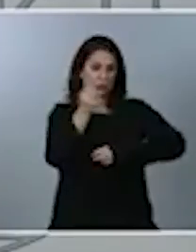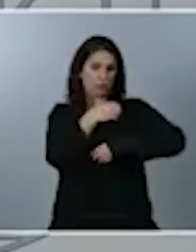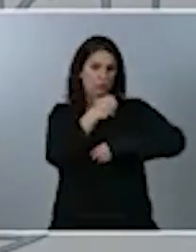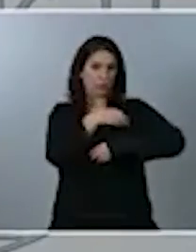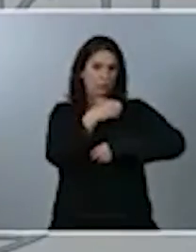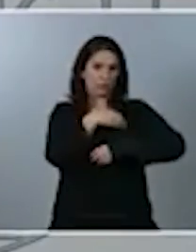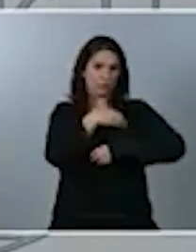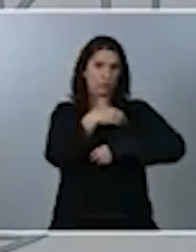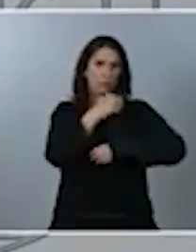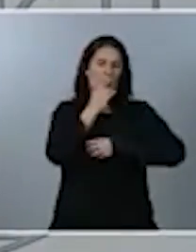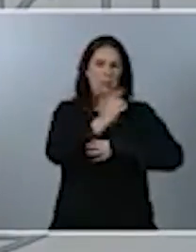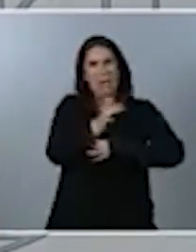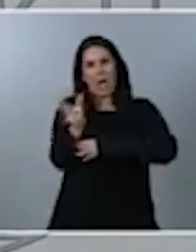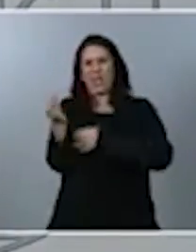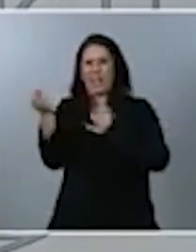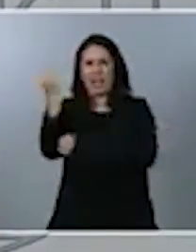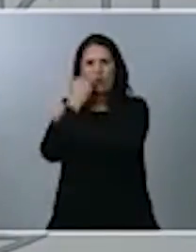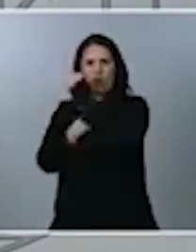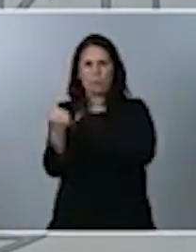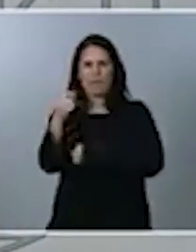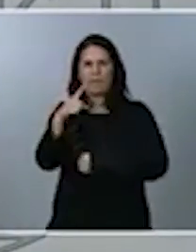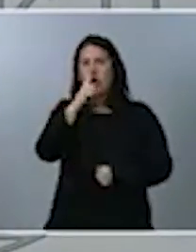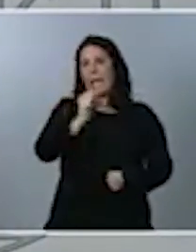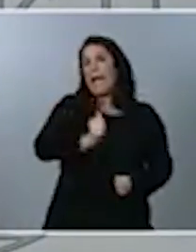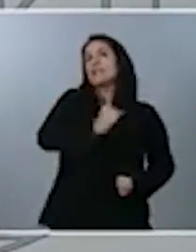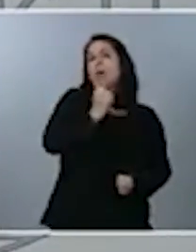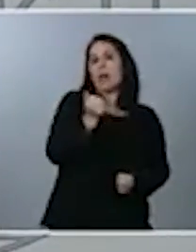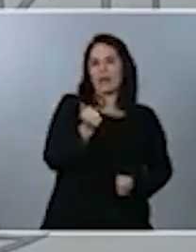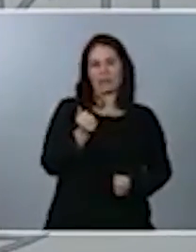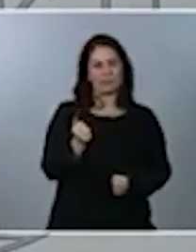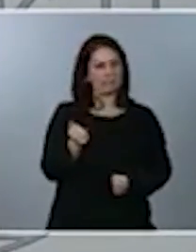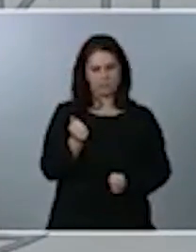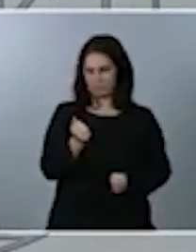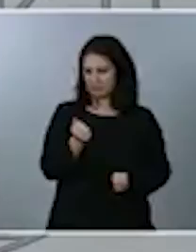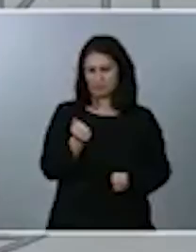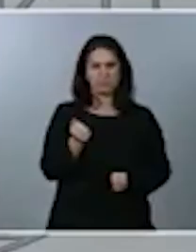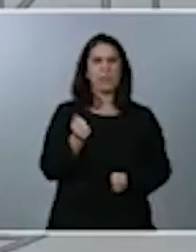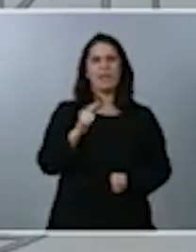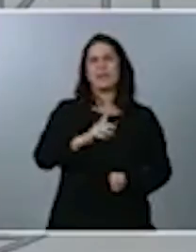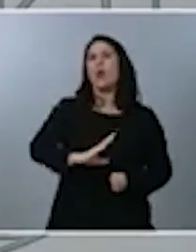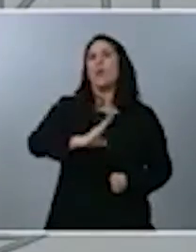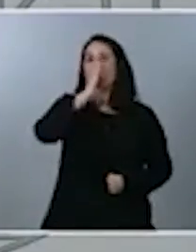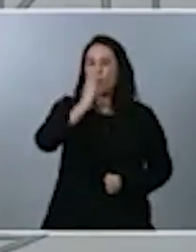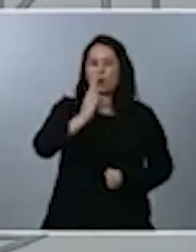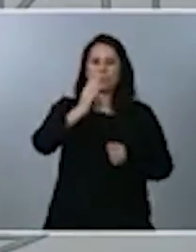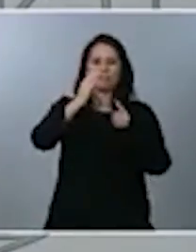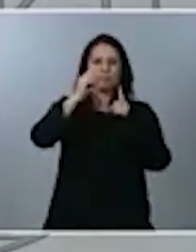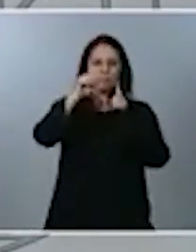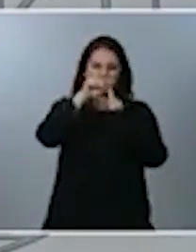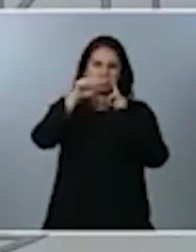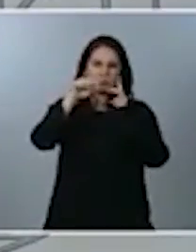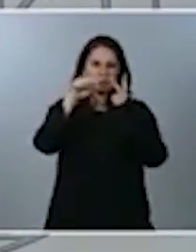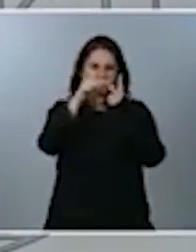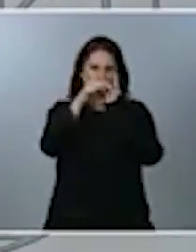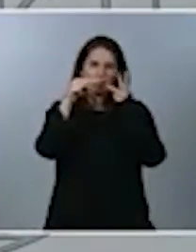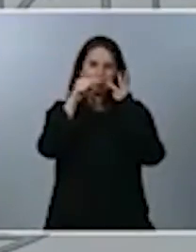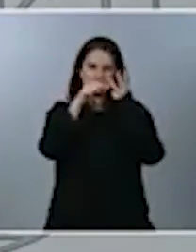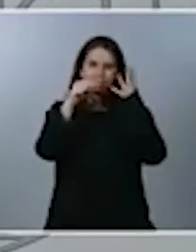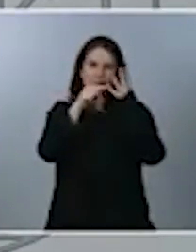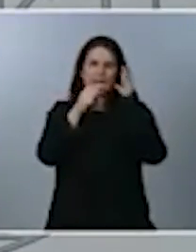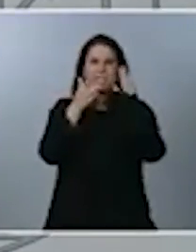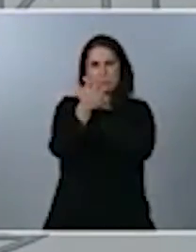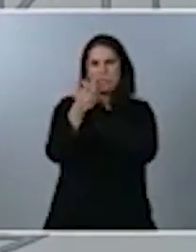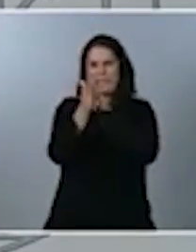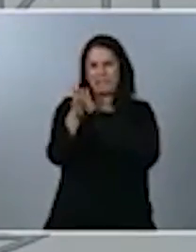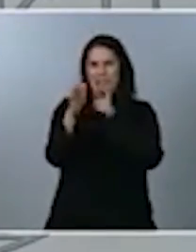que esto no es casual. Eso parte de diferentes factores que explican la situación, por ejemplo, la protección de